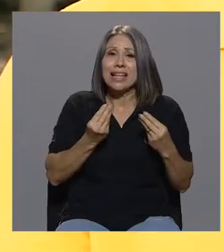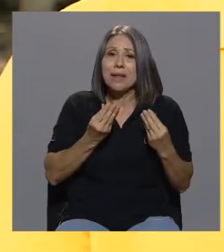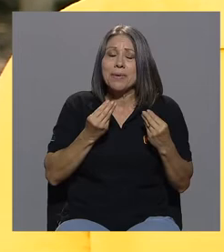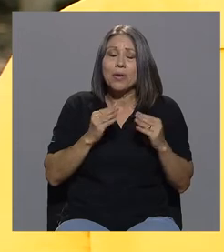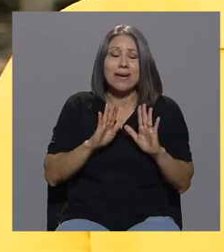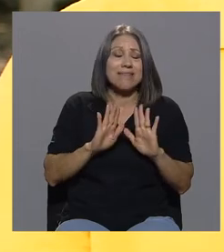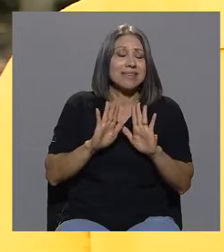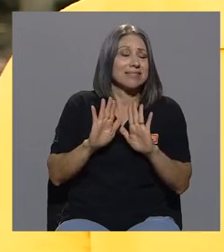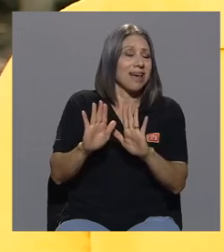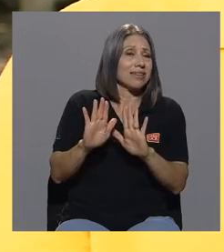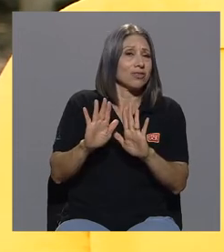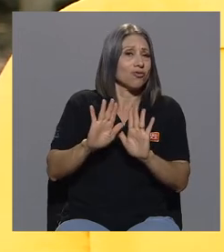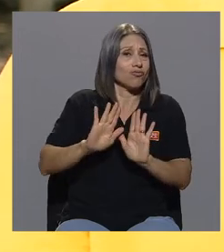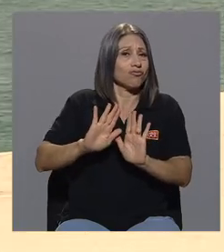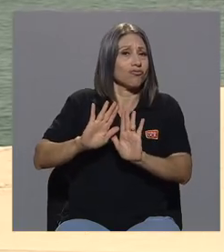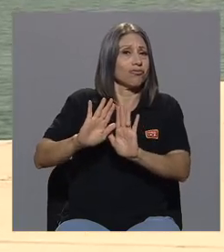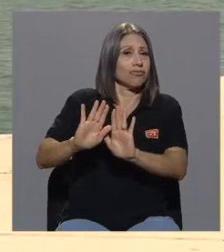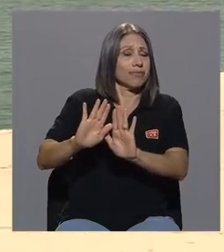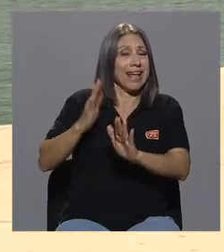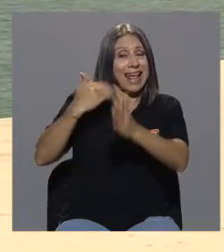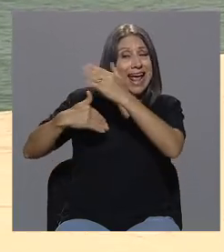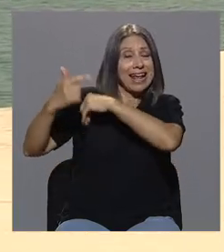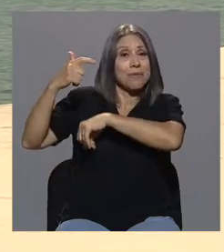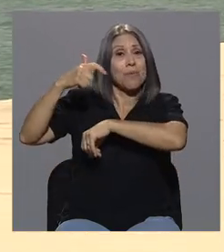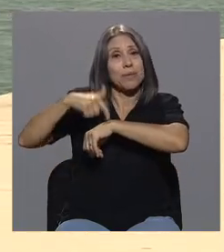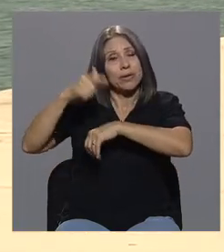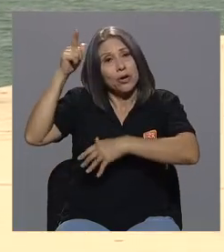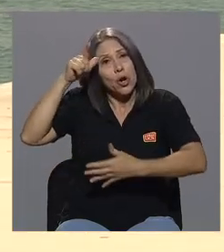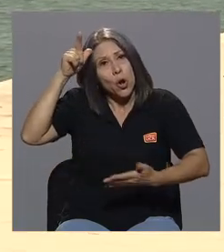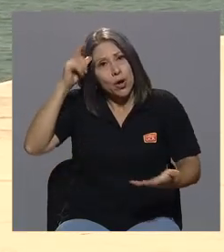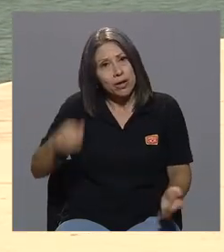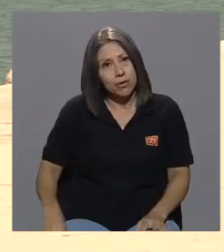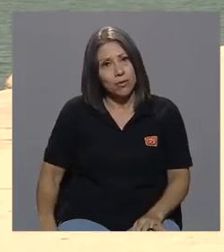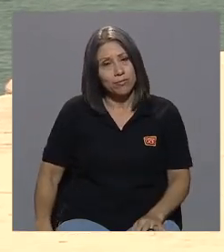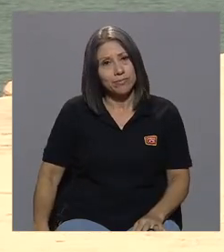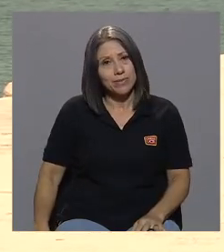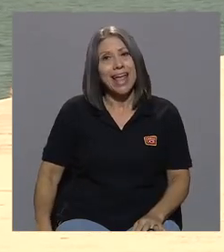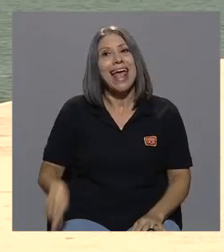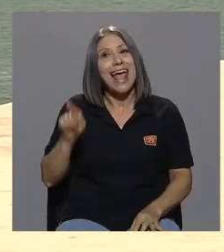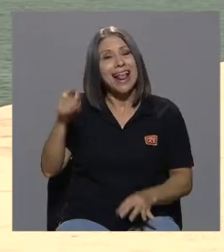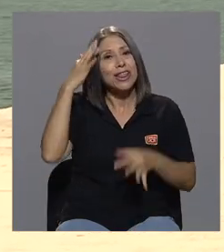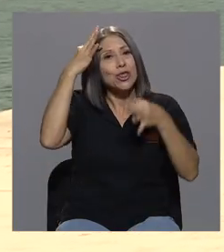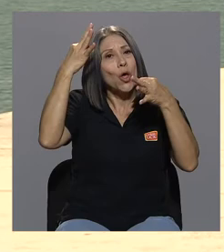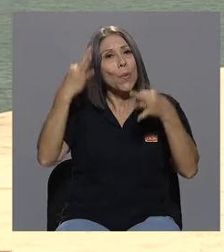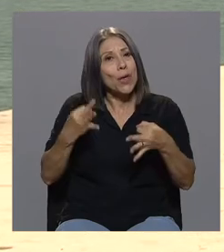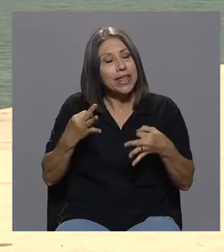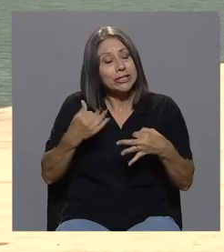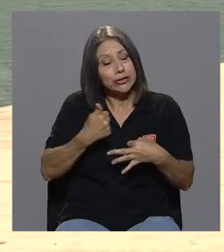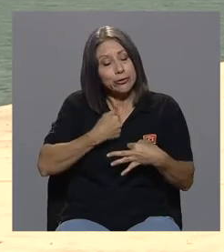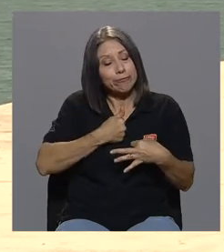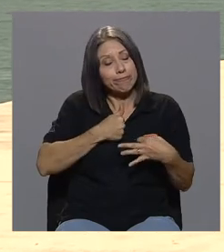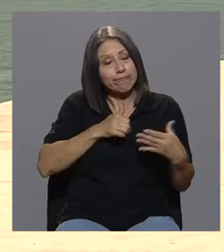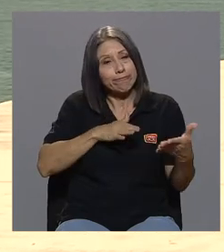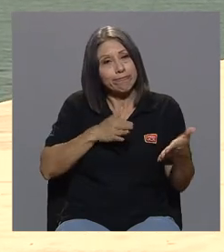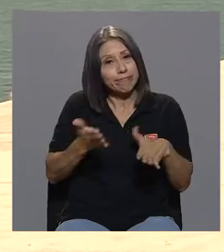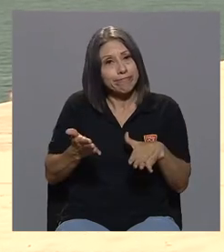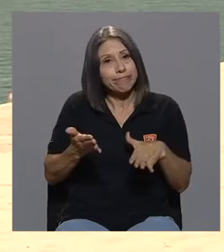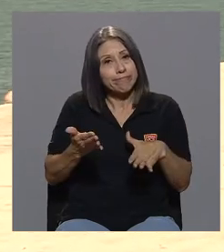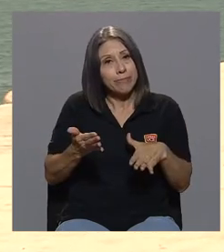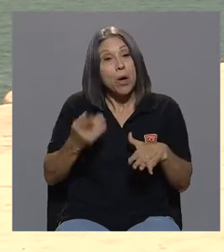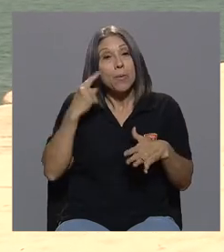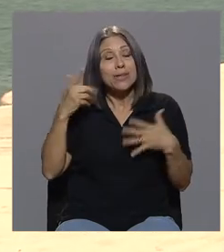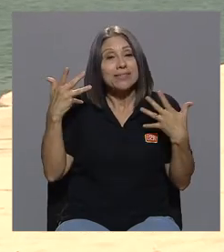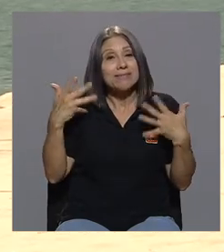momento era obvio que él iba a terminar tomando esa decisión. Porque ya venía igual, igual